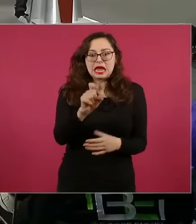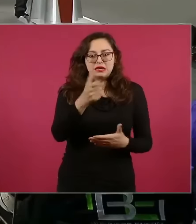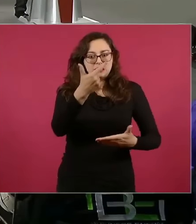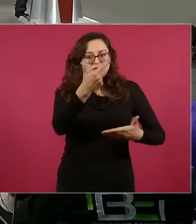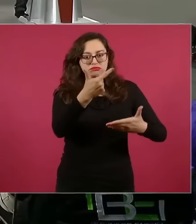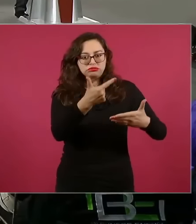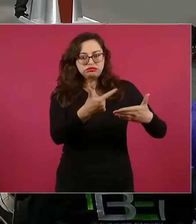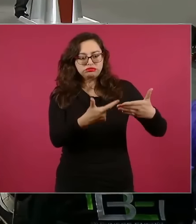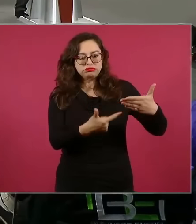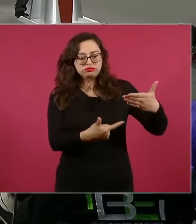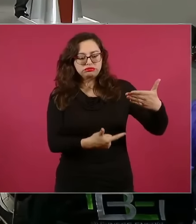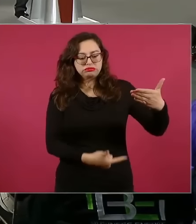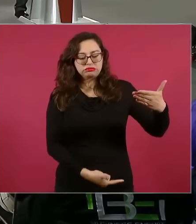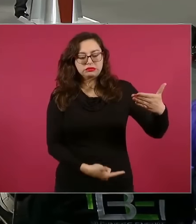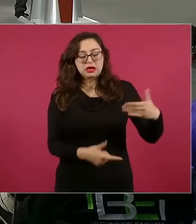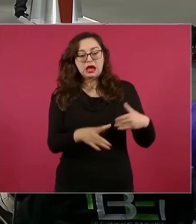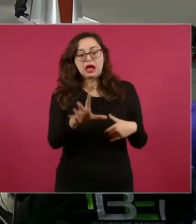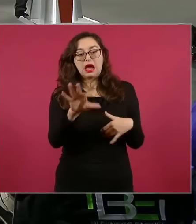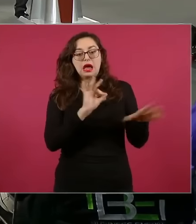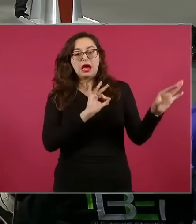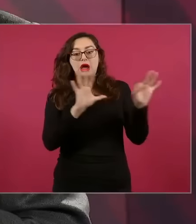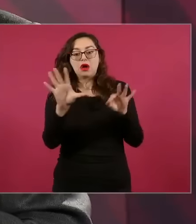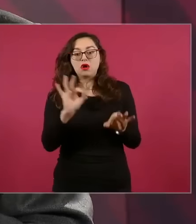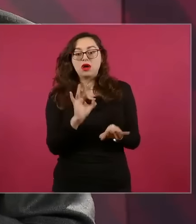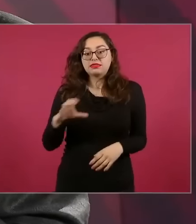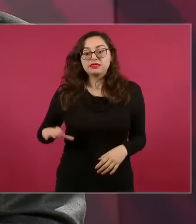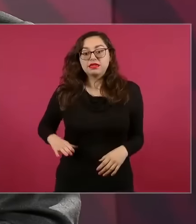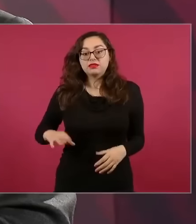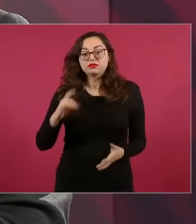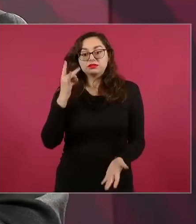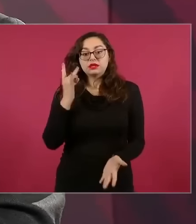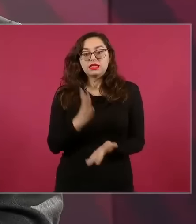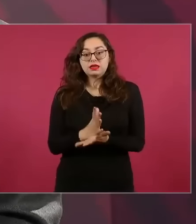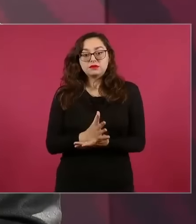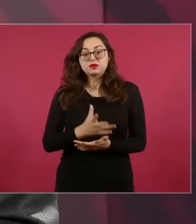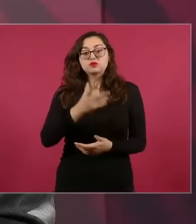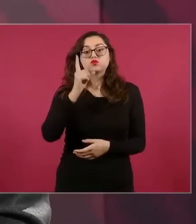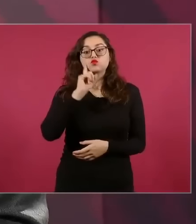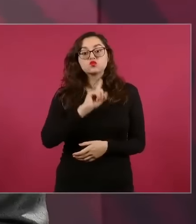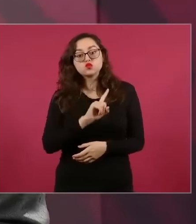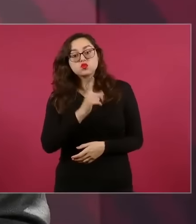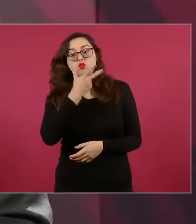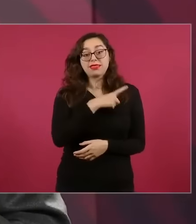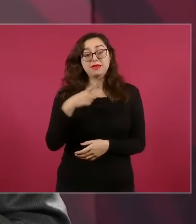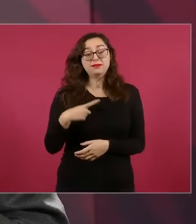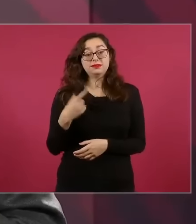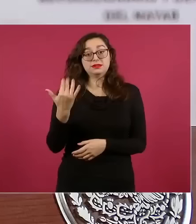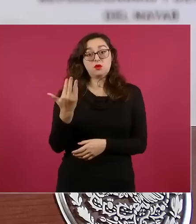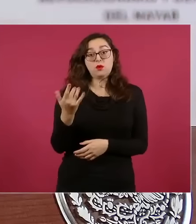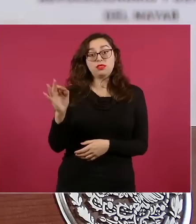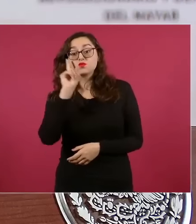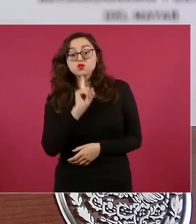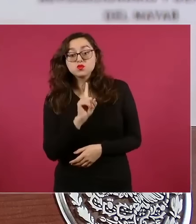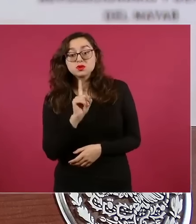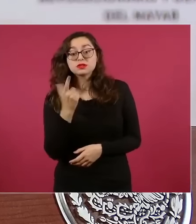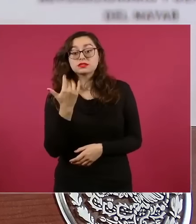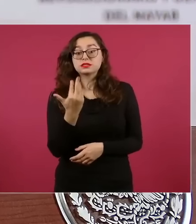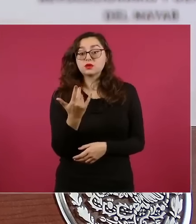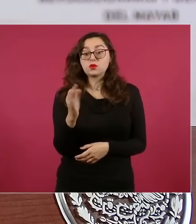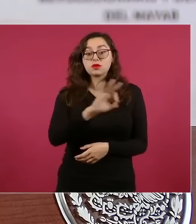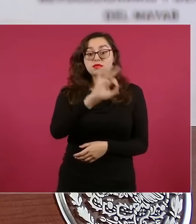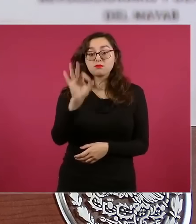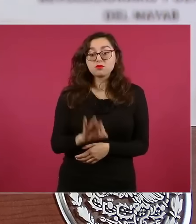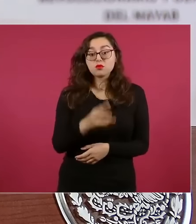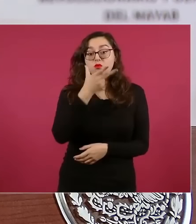y solo pueden haber 10 candidatos, mujeres y hombres, porque la mitad tienen que ser mujeres